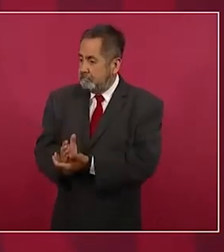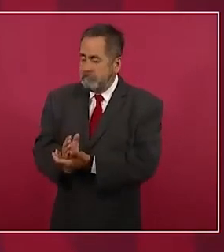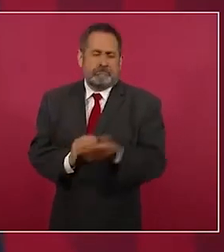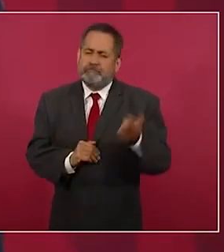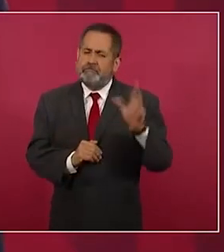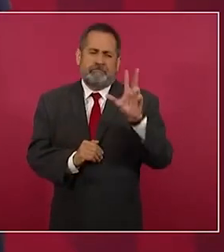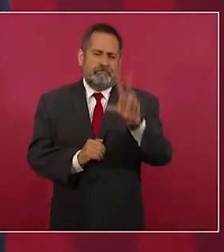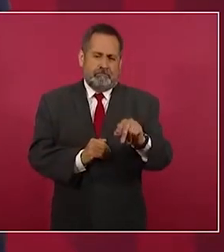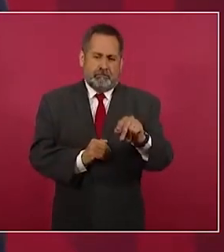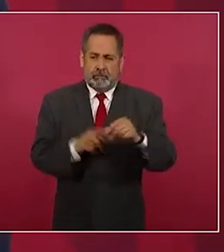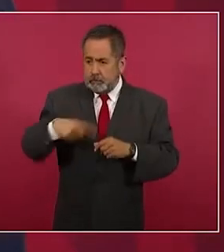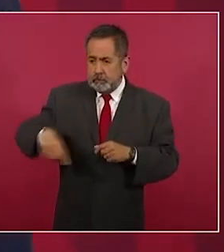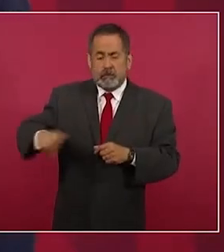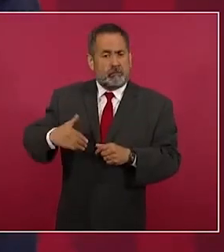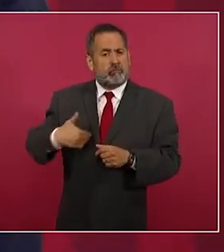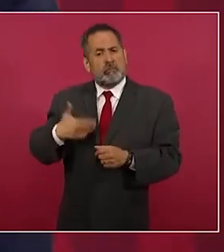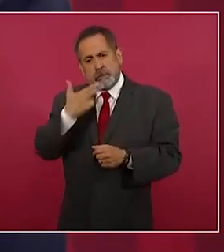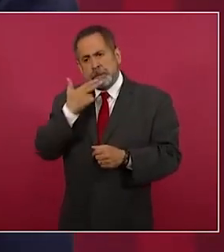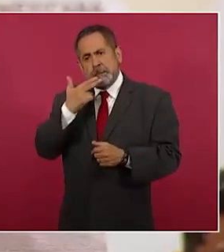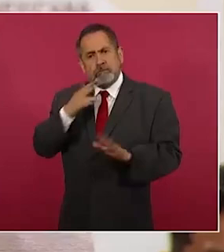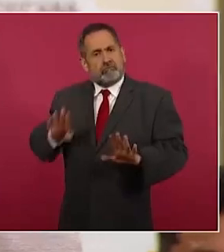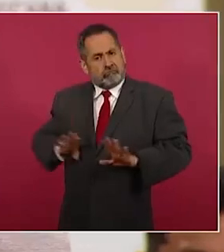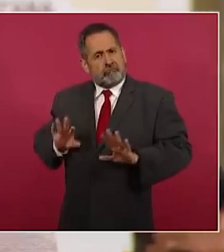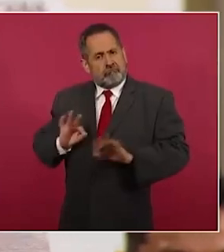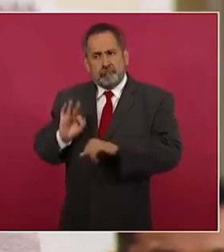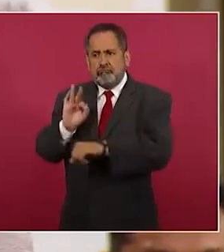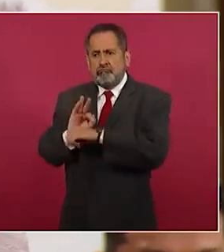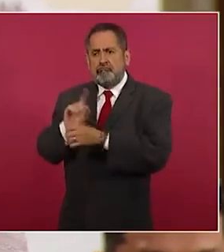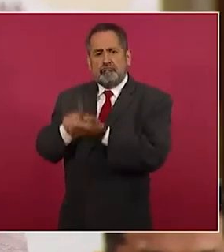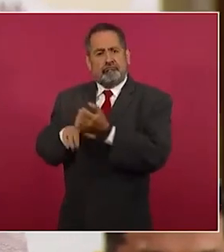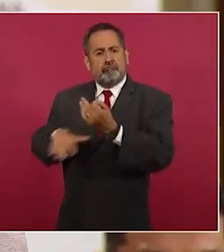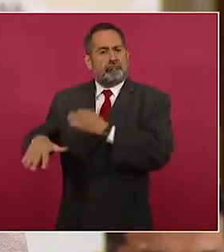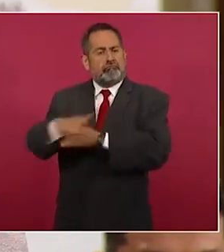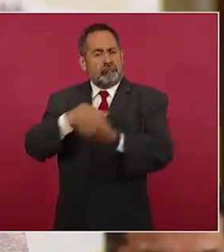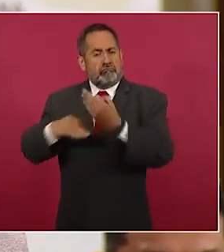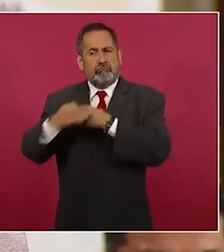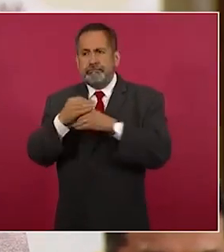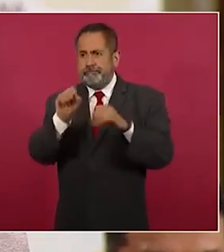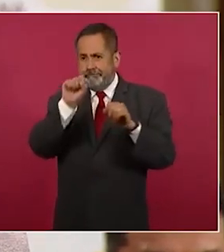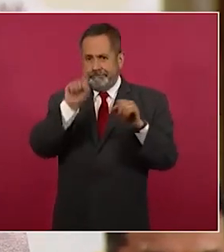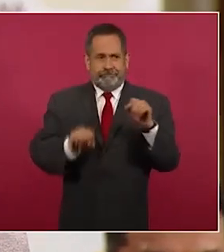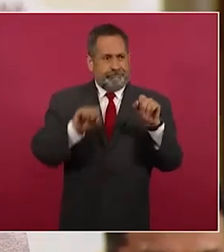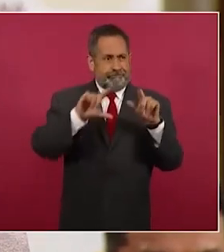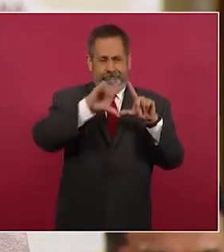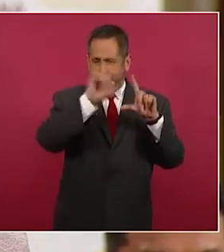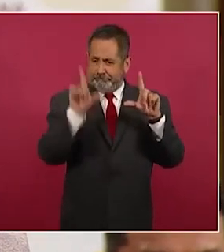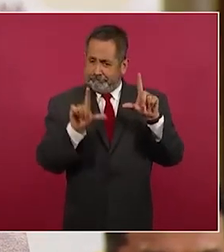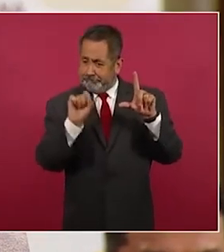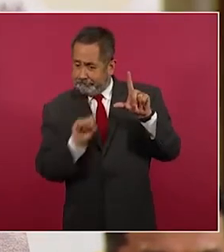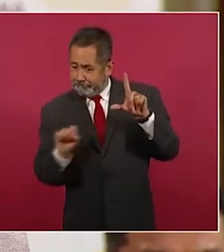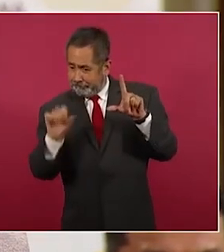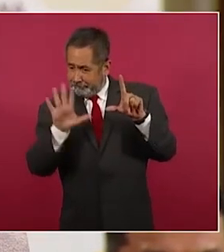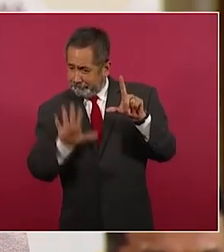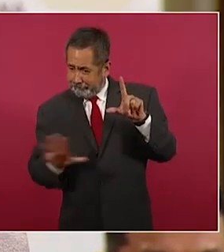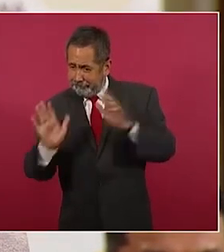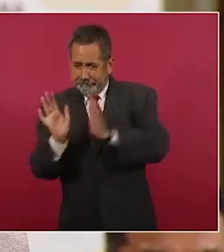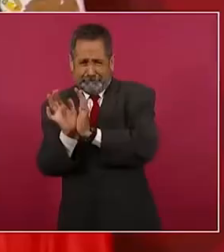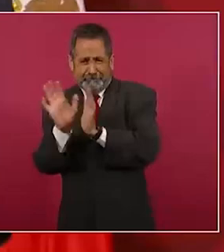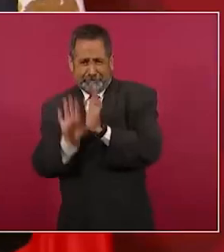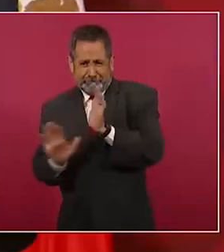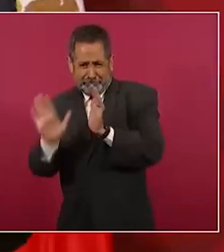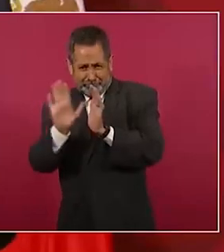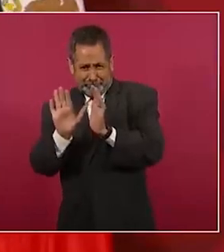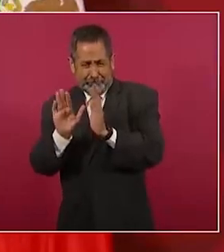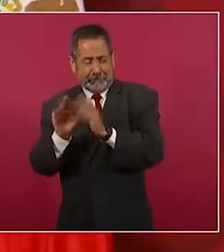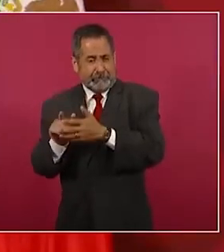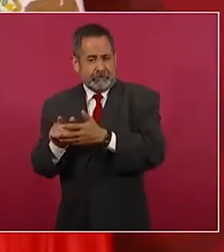que va en beneficio de todo el sureste, nada